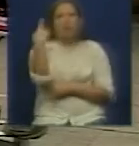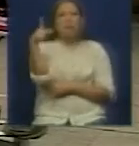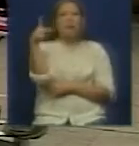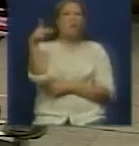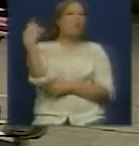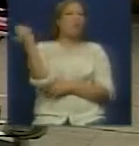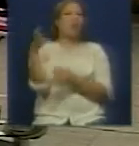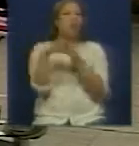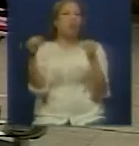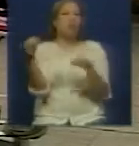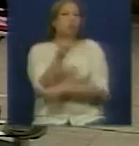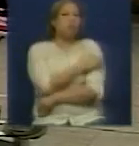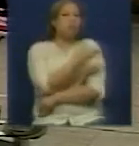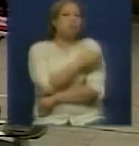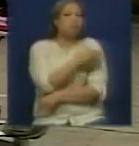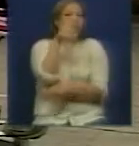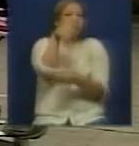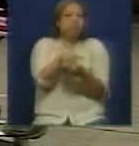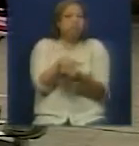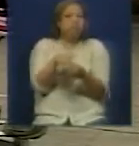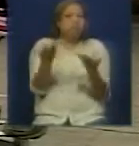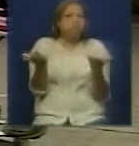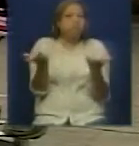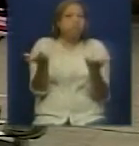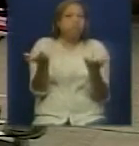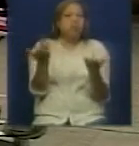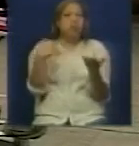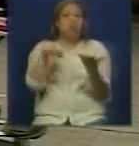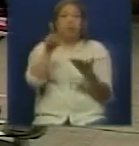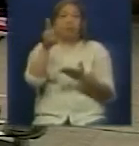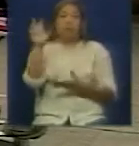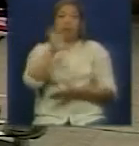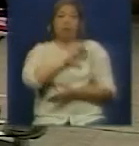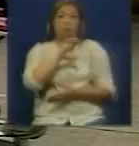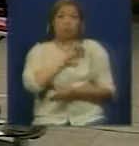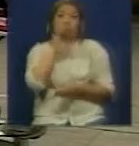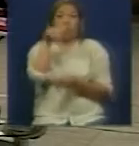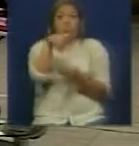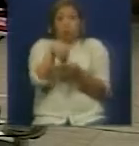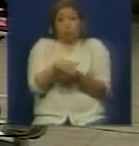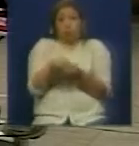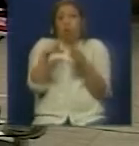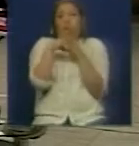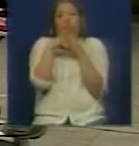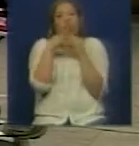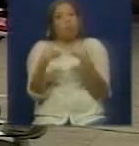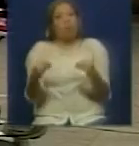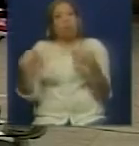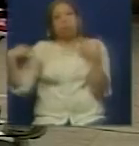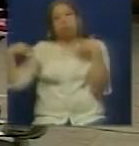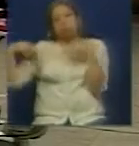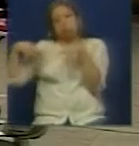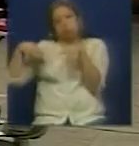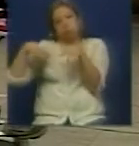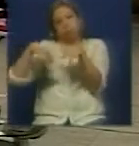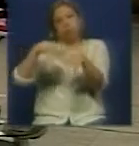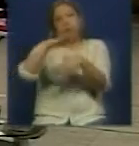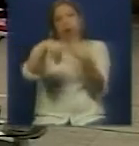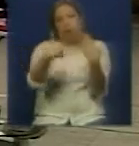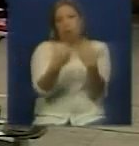buenas tardes. Primero que nada el 23 de enero salió a votar como siempre lo había hecho. ¿Verdad?